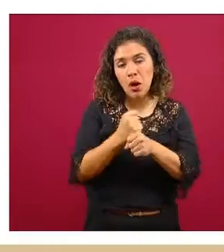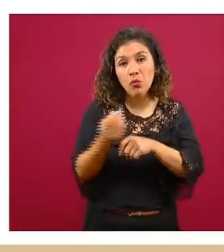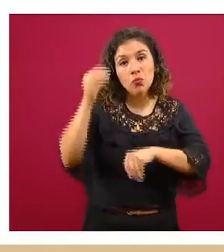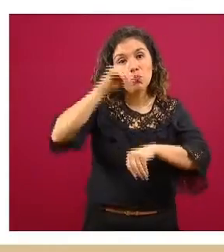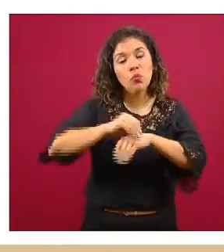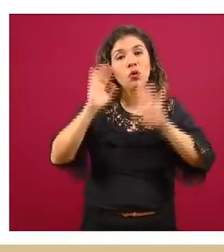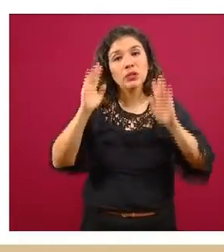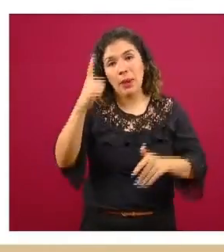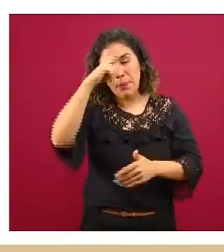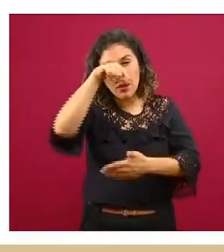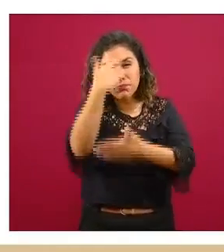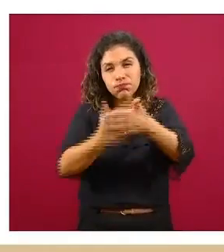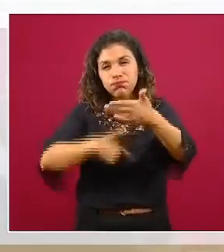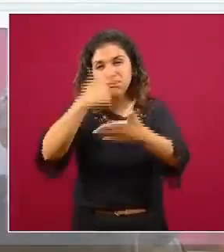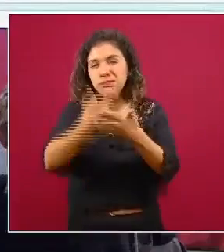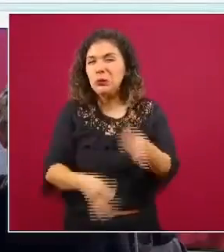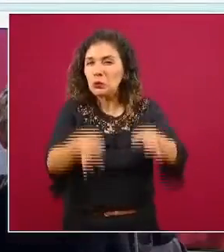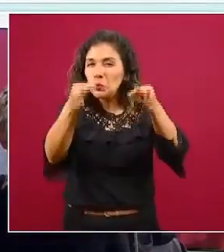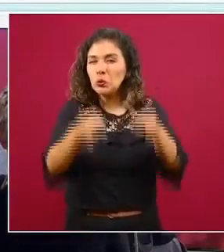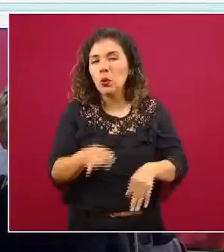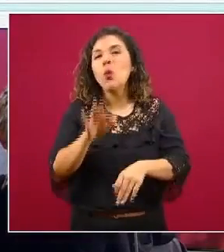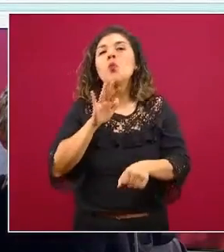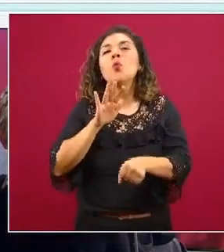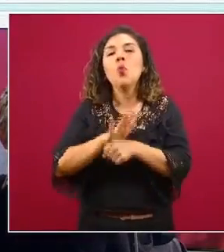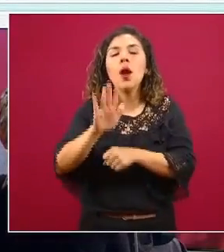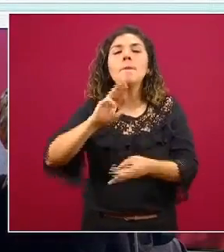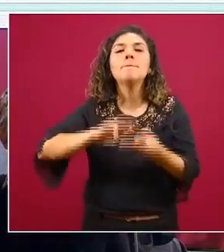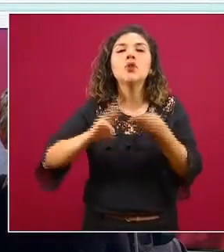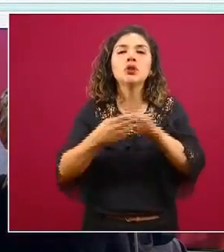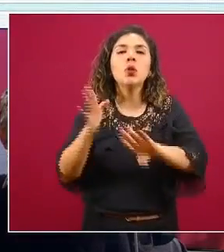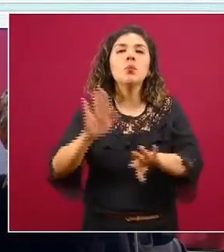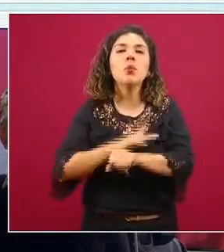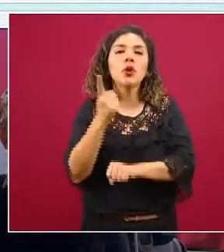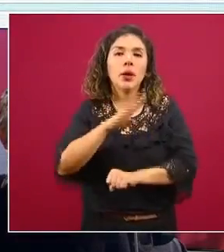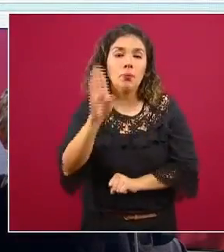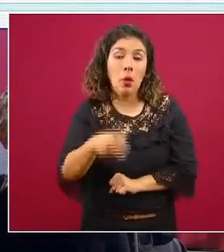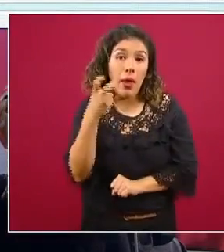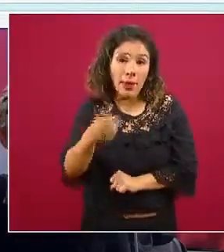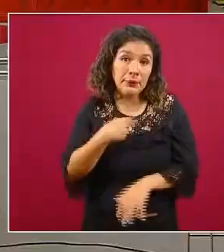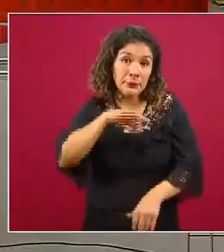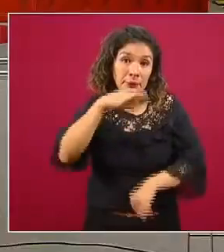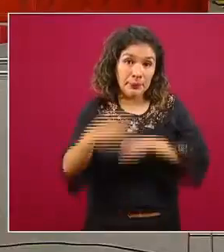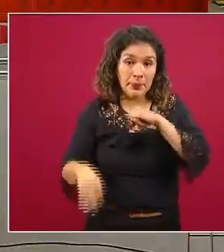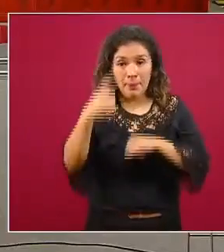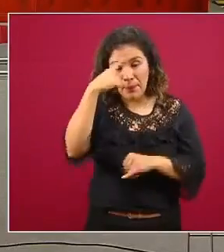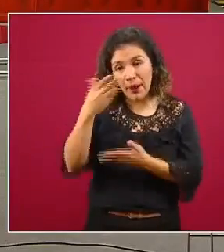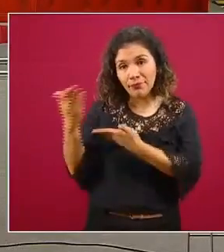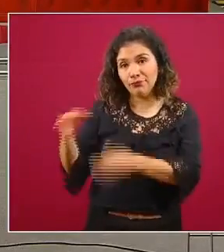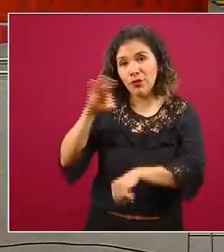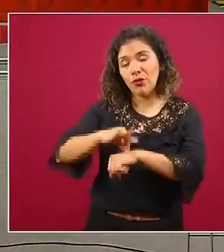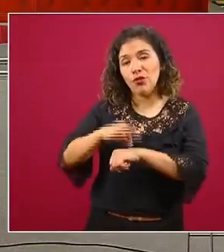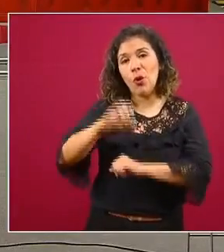poner tener la estadística exactamente de las causas y con esto termino para dar espacio entonces a la doctora Oliva muchas gracias